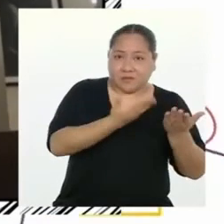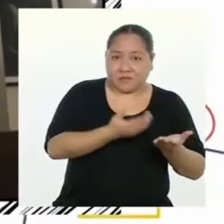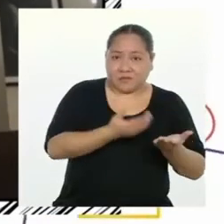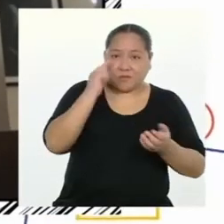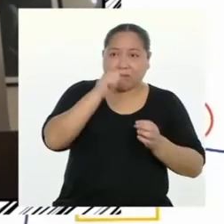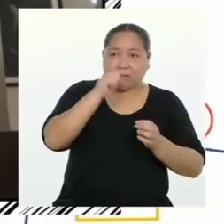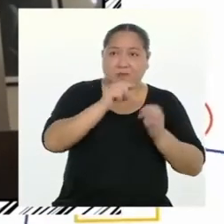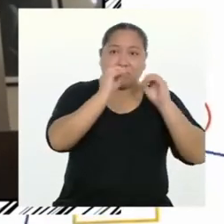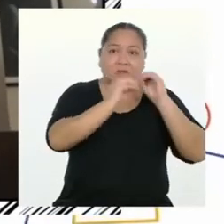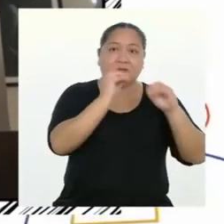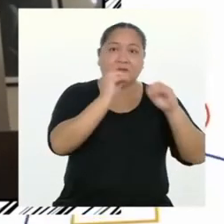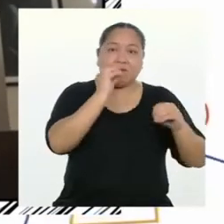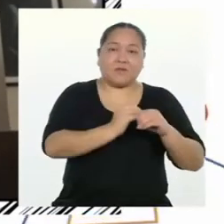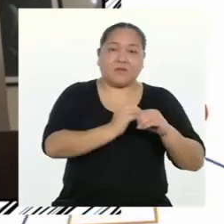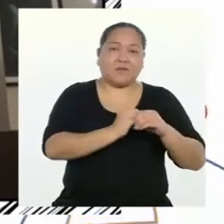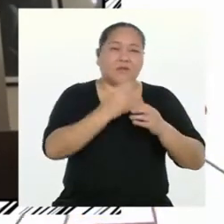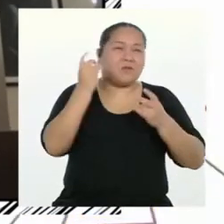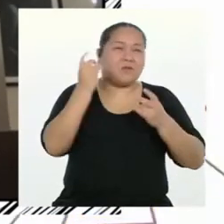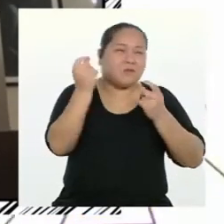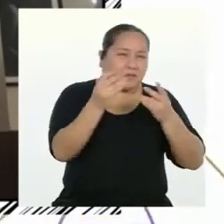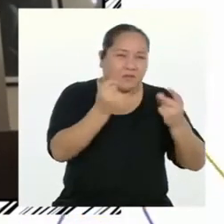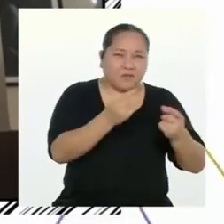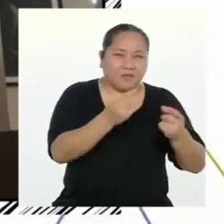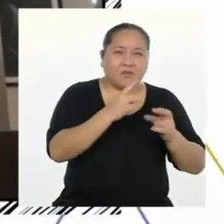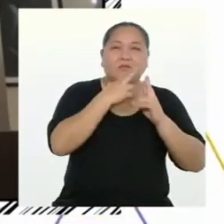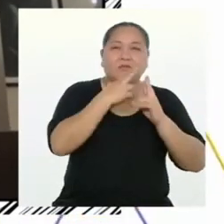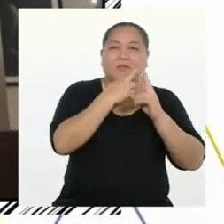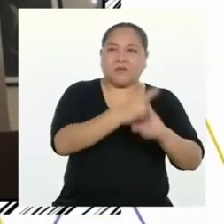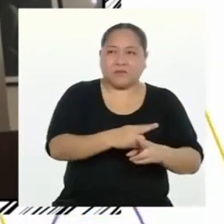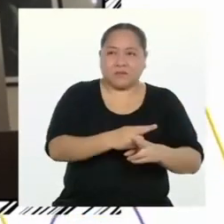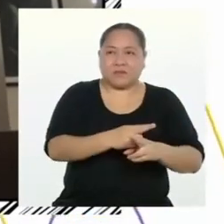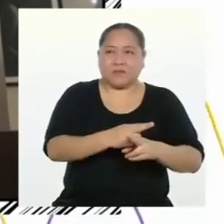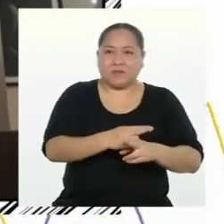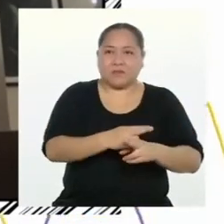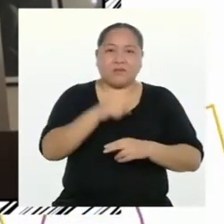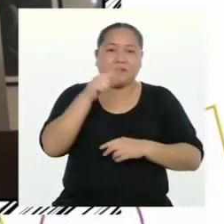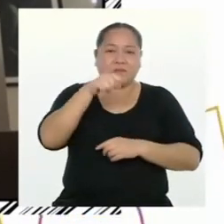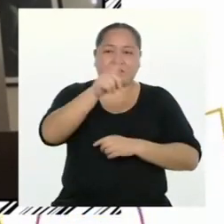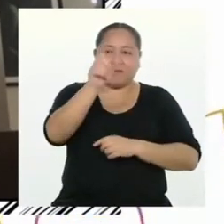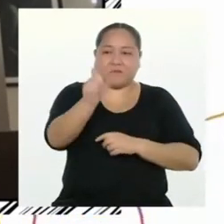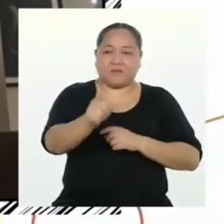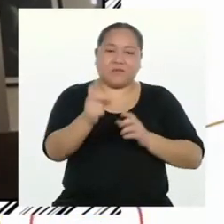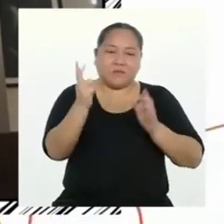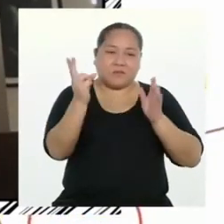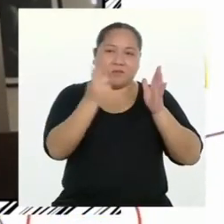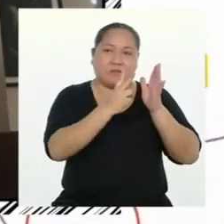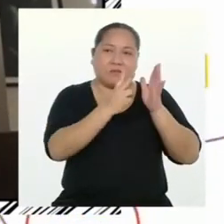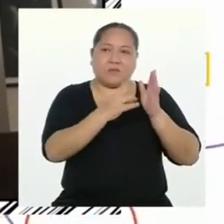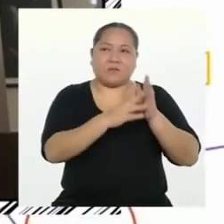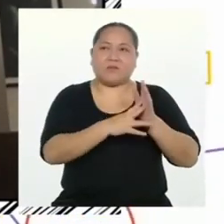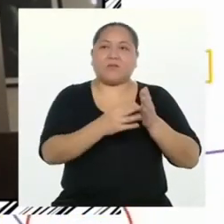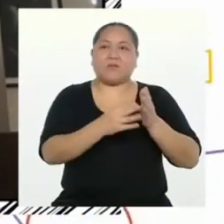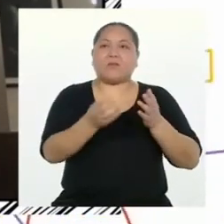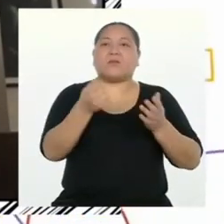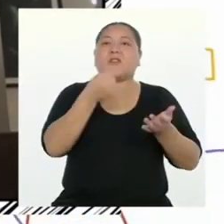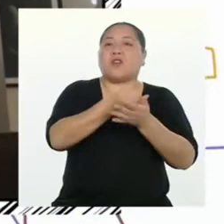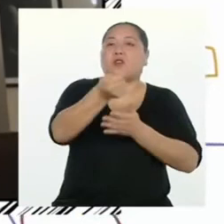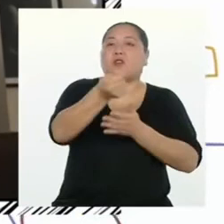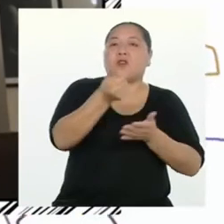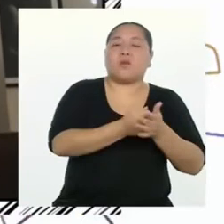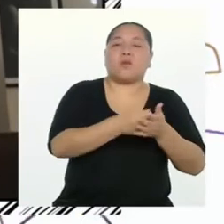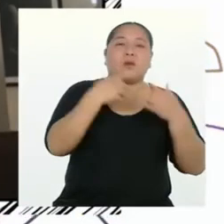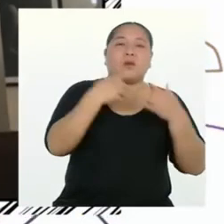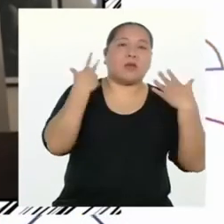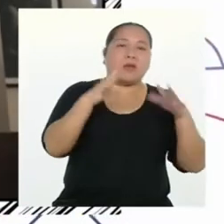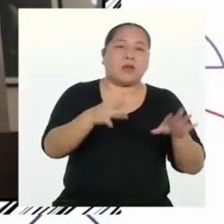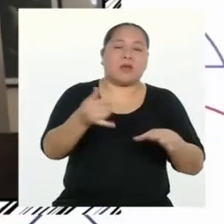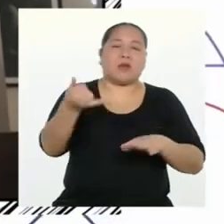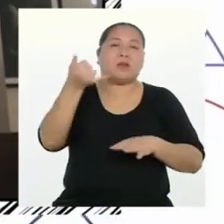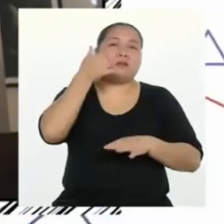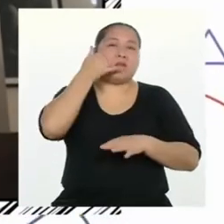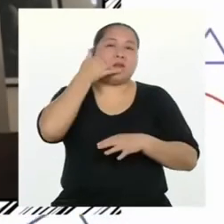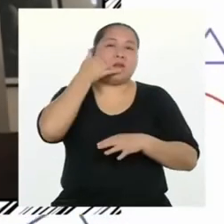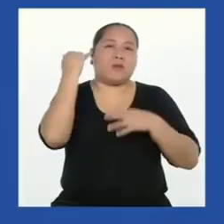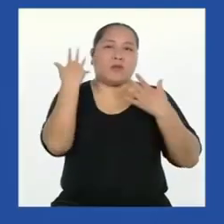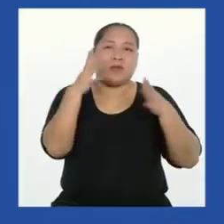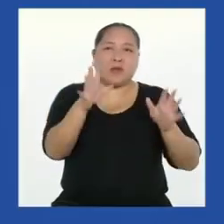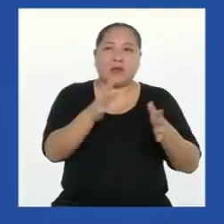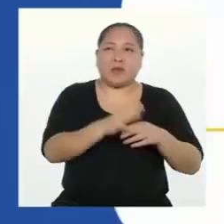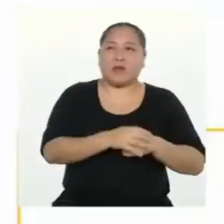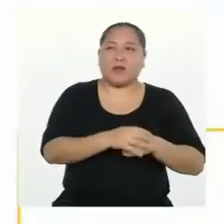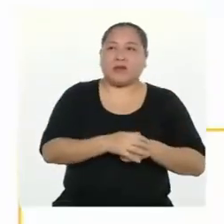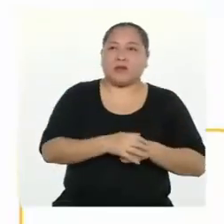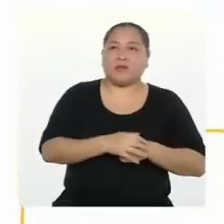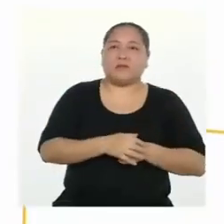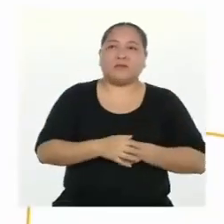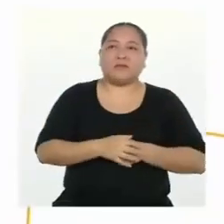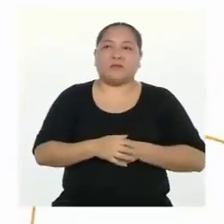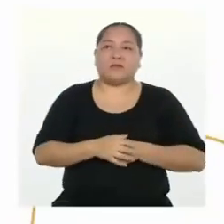que genera una acción inmediata en el público objetivo. Por ejemplo, compre ya, llame ya, corra